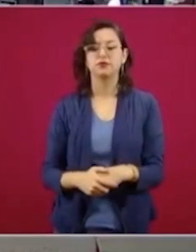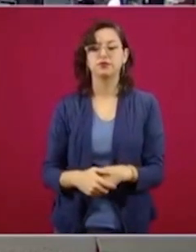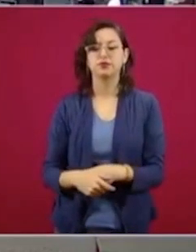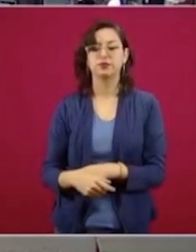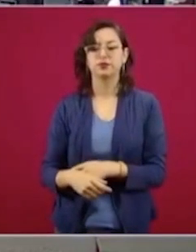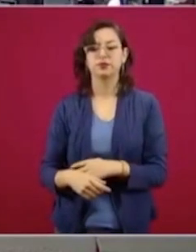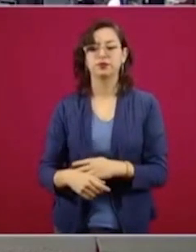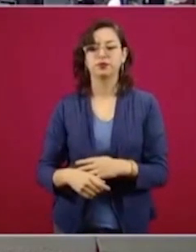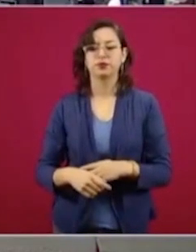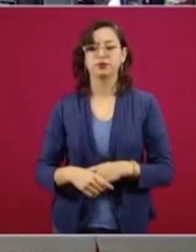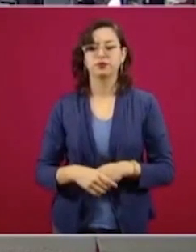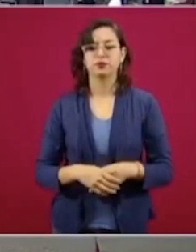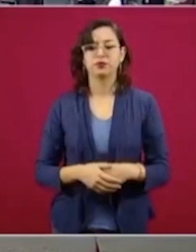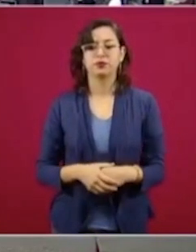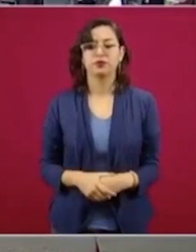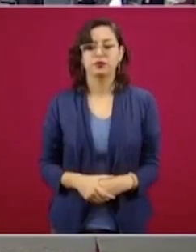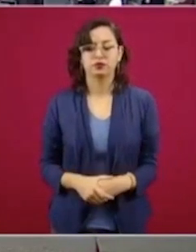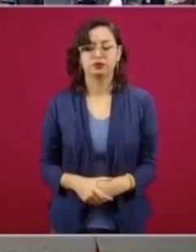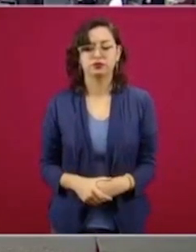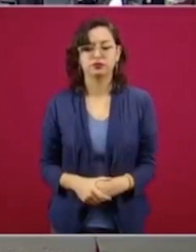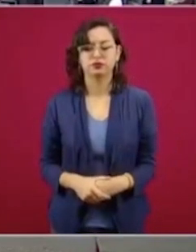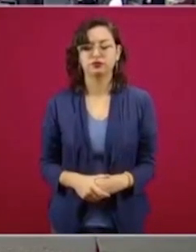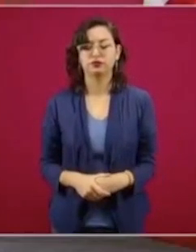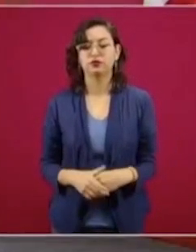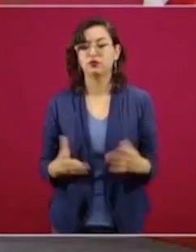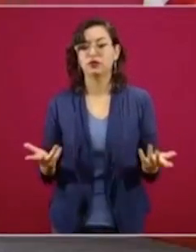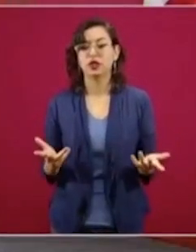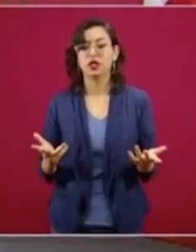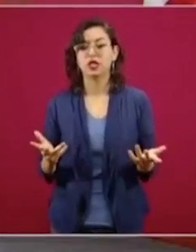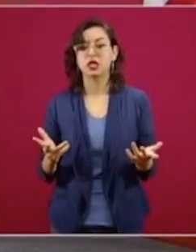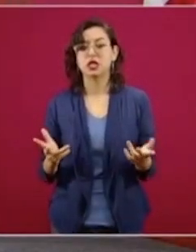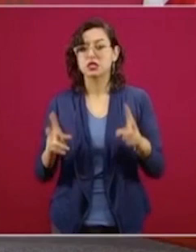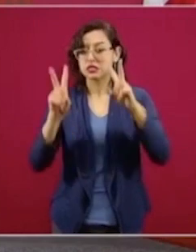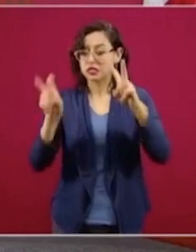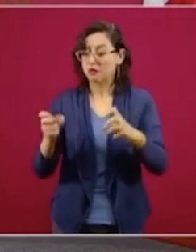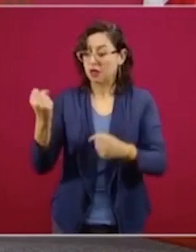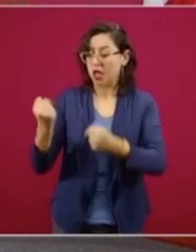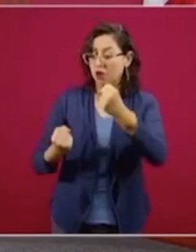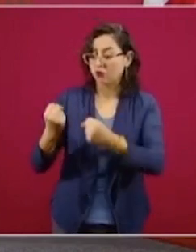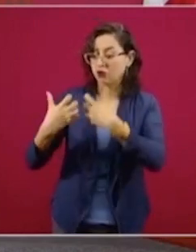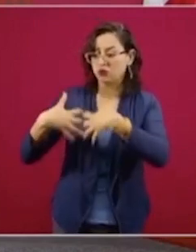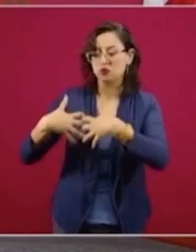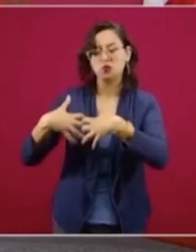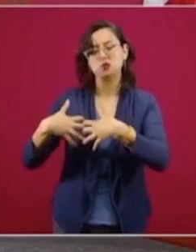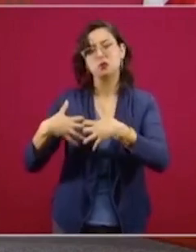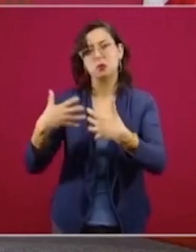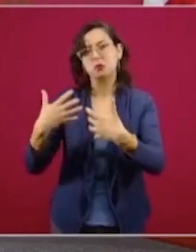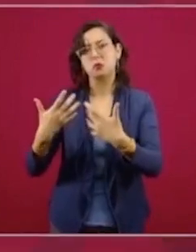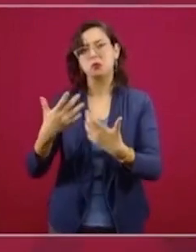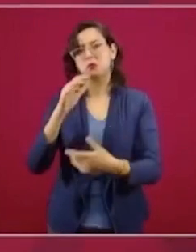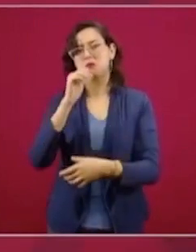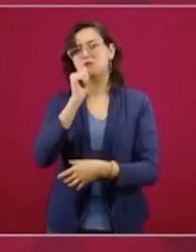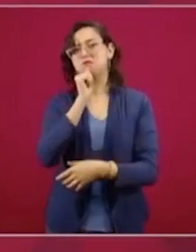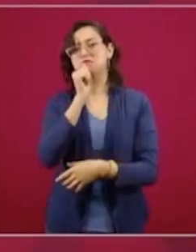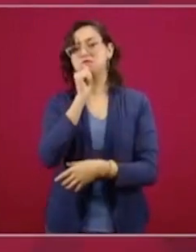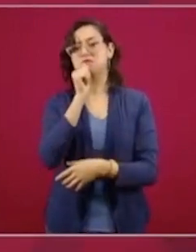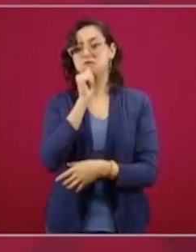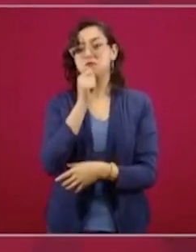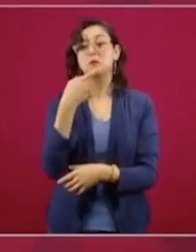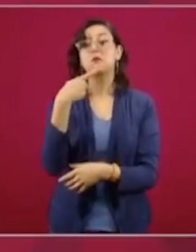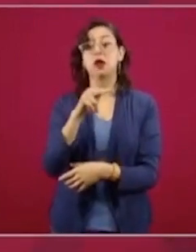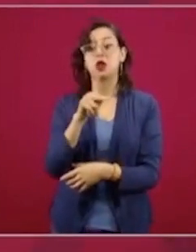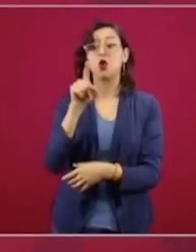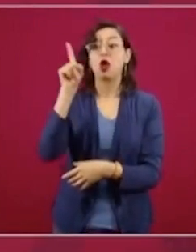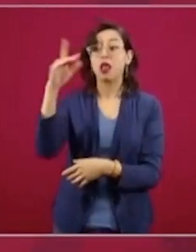Él no me planteó especialmente el tema de la industria automotriz, él me refirió que en Alemania están reanudando